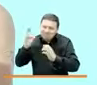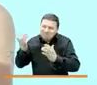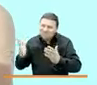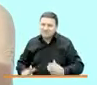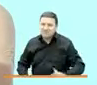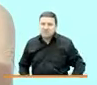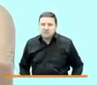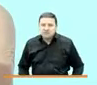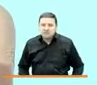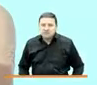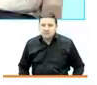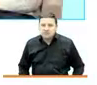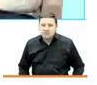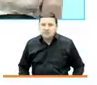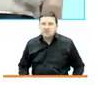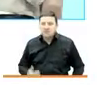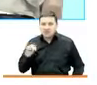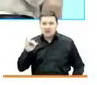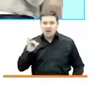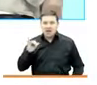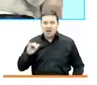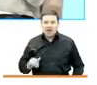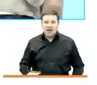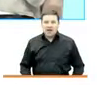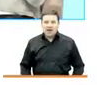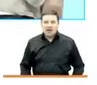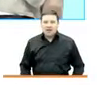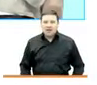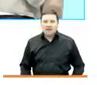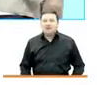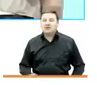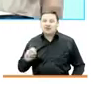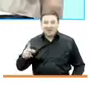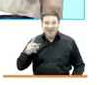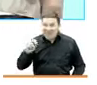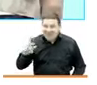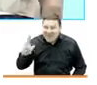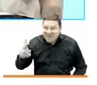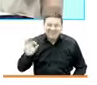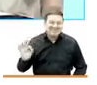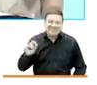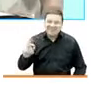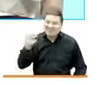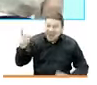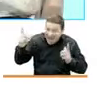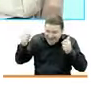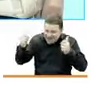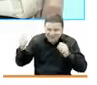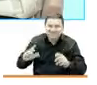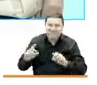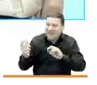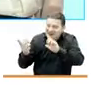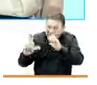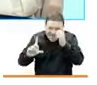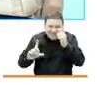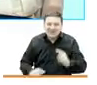Voy. Ya. ¿Ok, ok? Sí, ya, estamos. Listo.